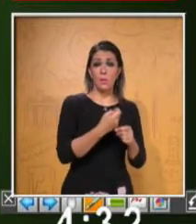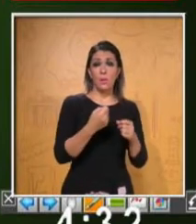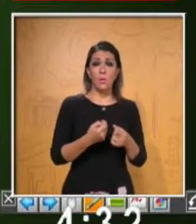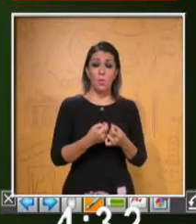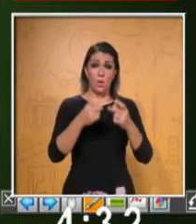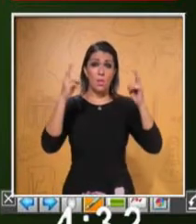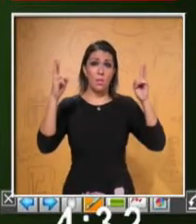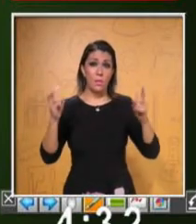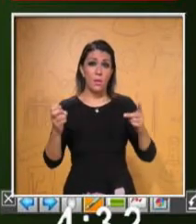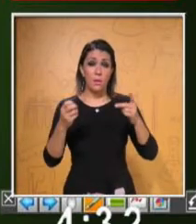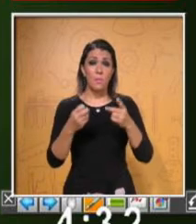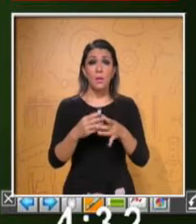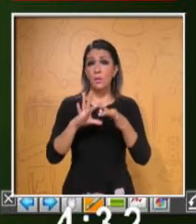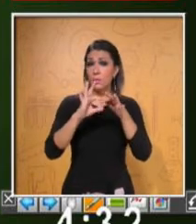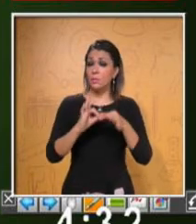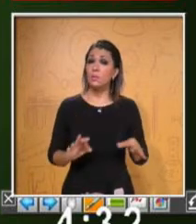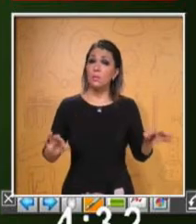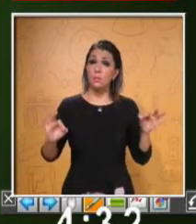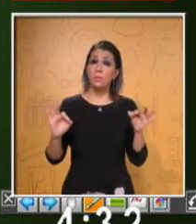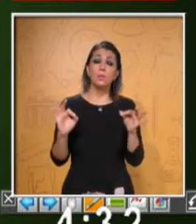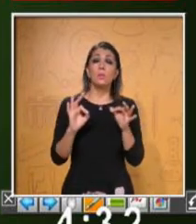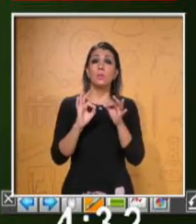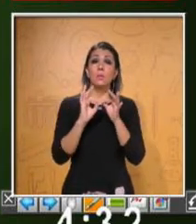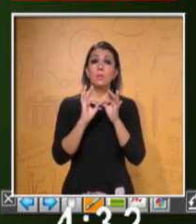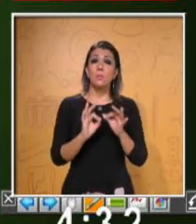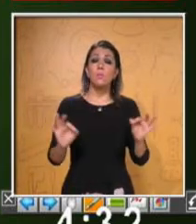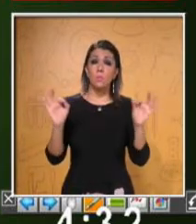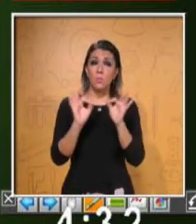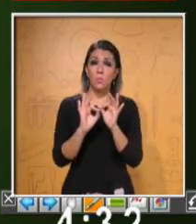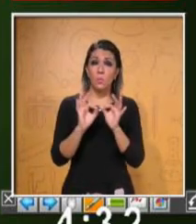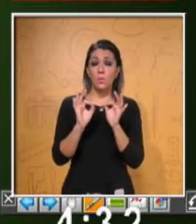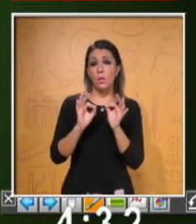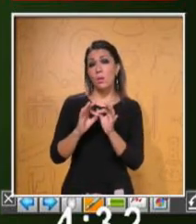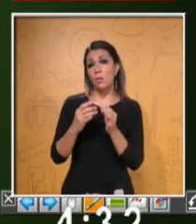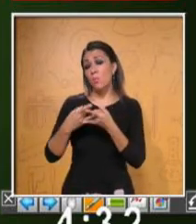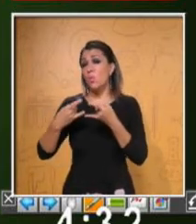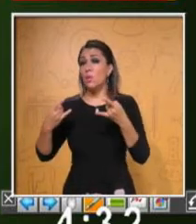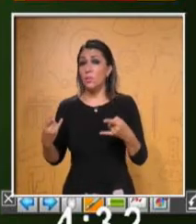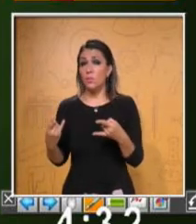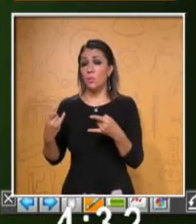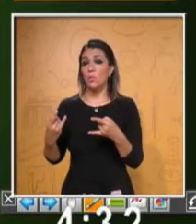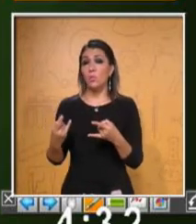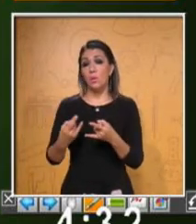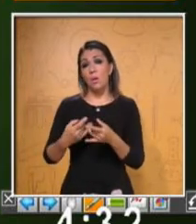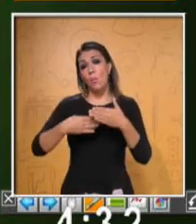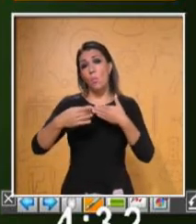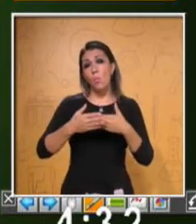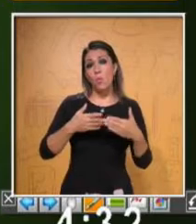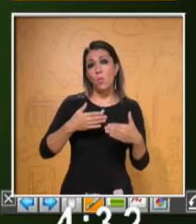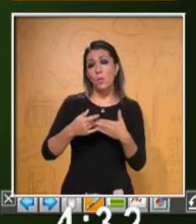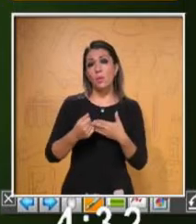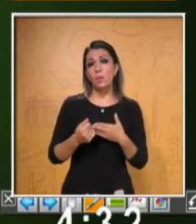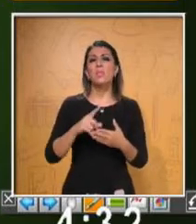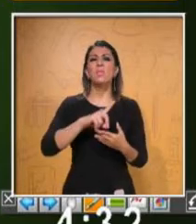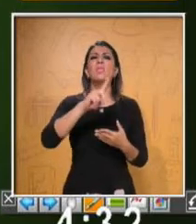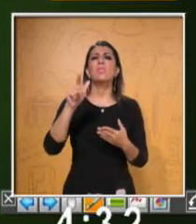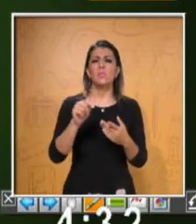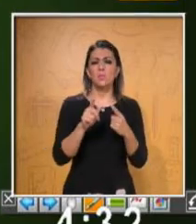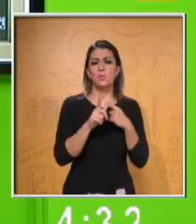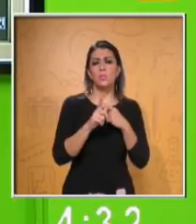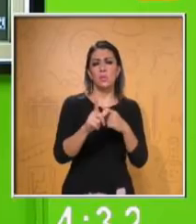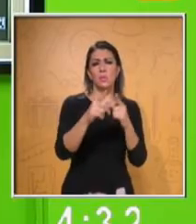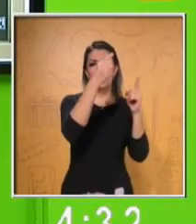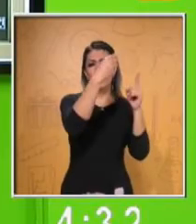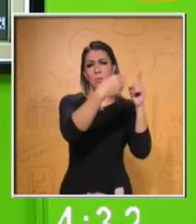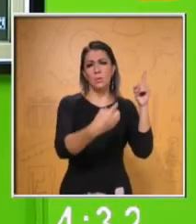importante debido a la historia y a la influencia en tiempos modernos. Después de aquí, ¿cuál podría ser la frase que continúa?